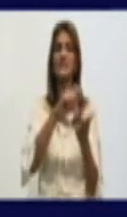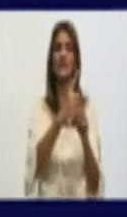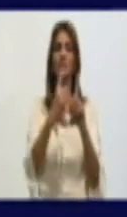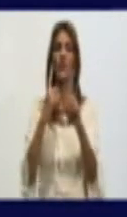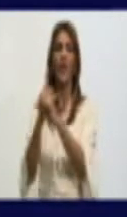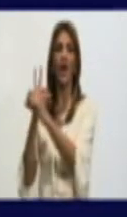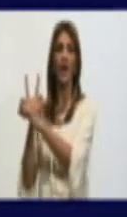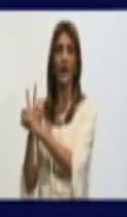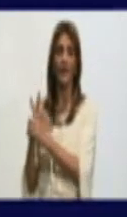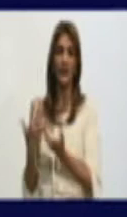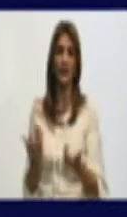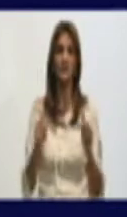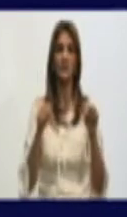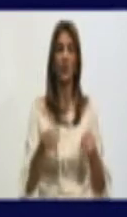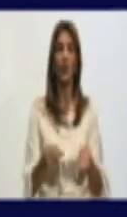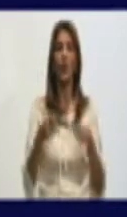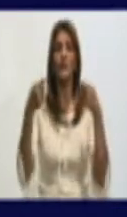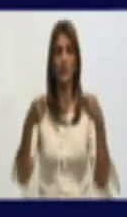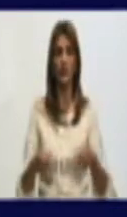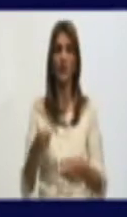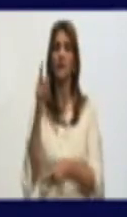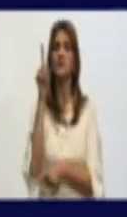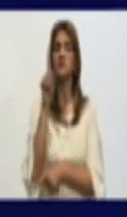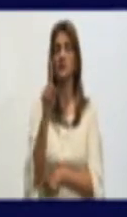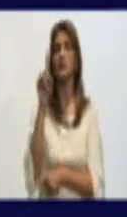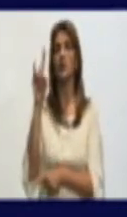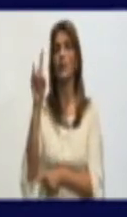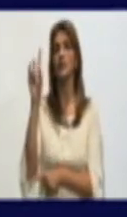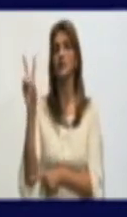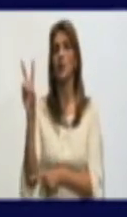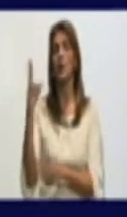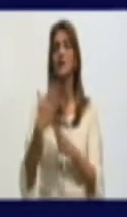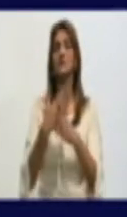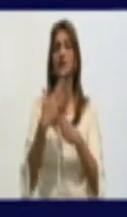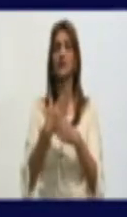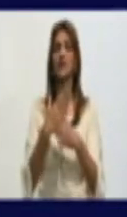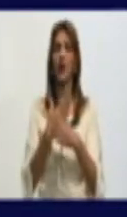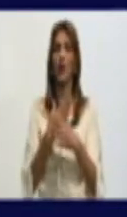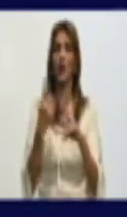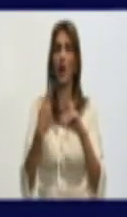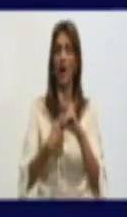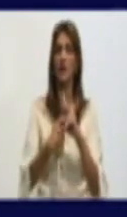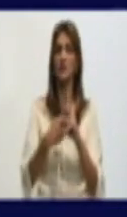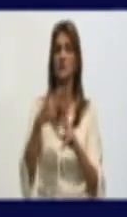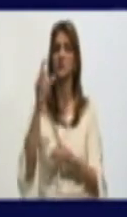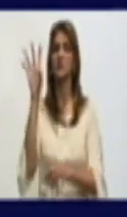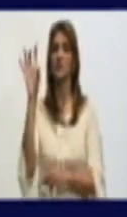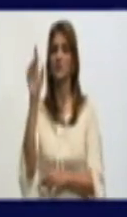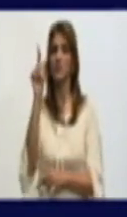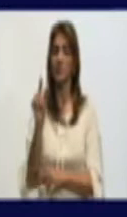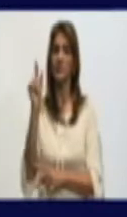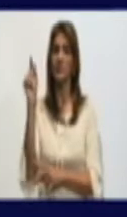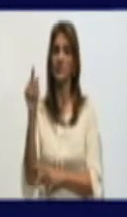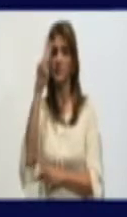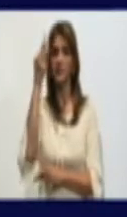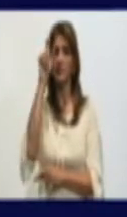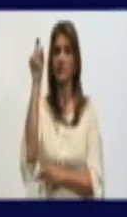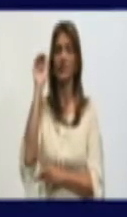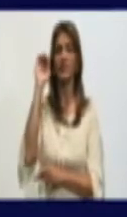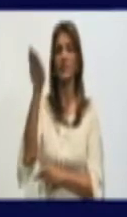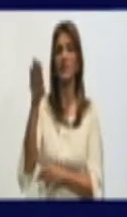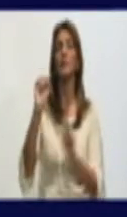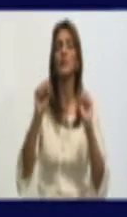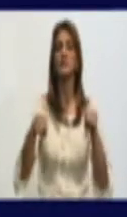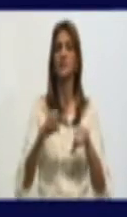Confirmados acá en la provincia tenemos 192 y en Santiago de Cuba tenemos 15 pacientes. Sospechosos tenemos